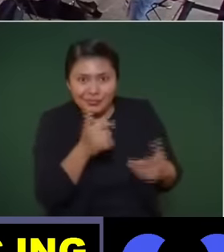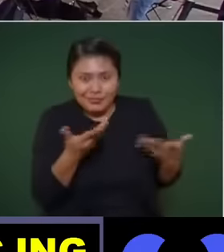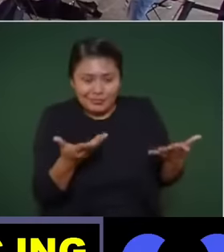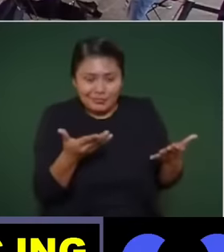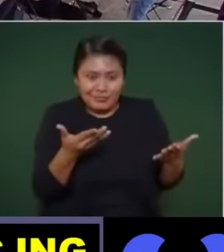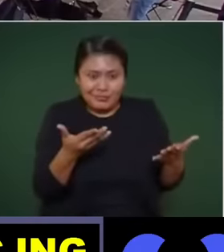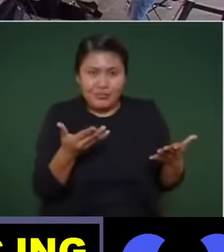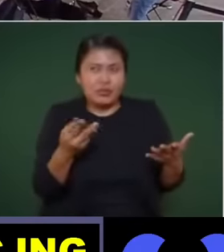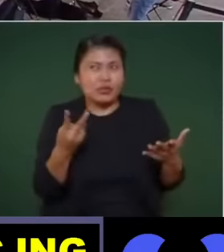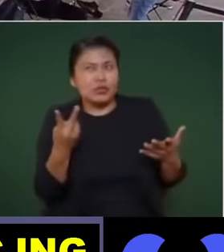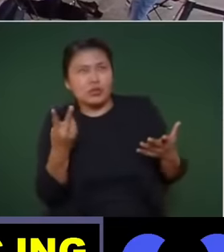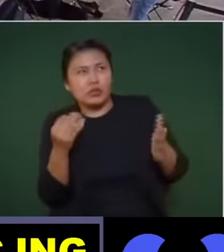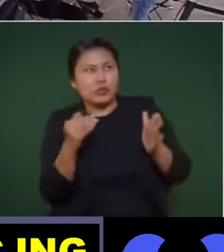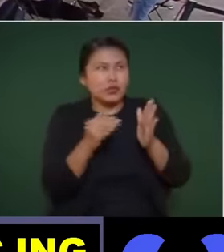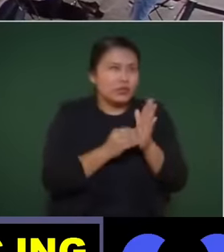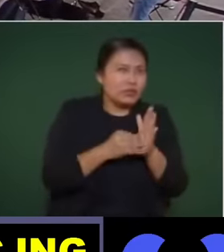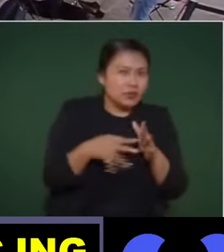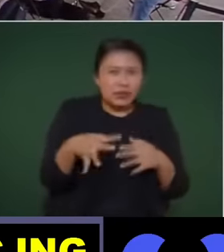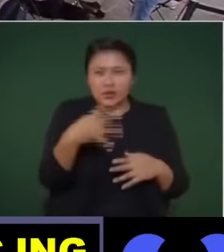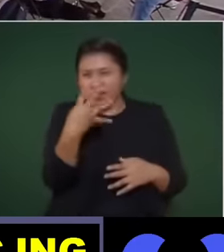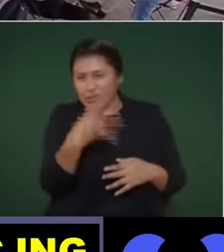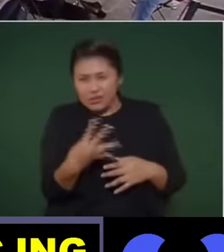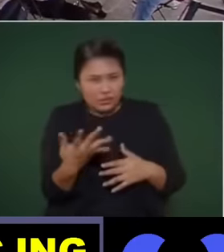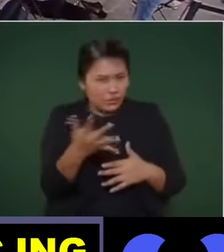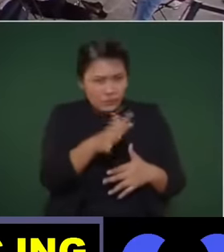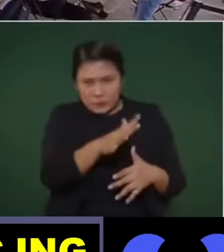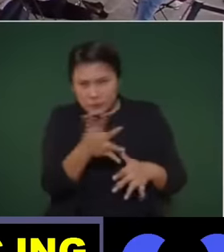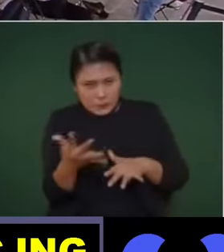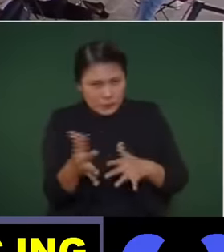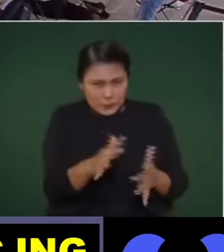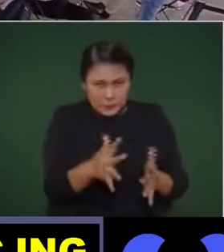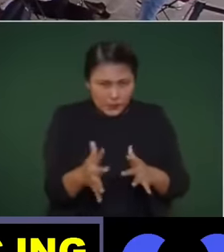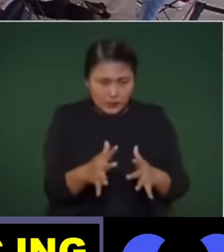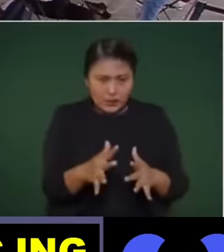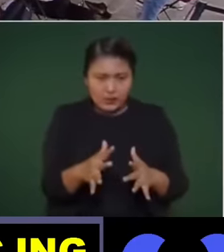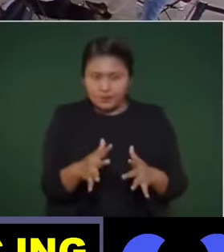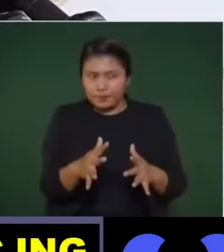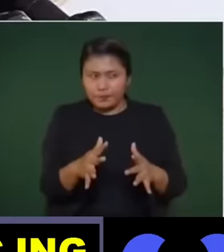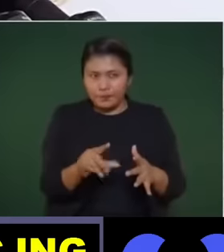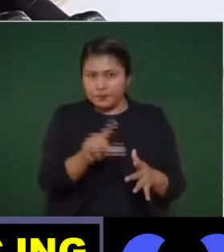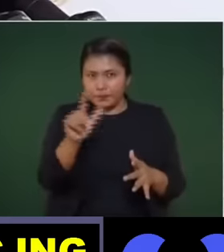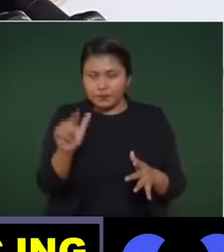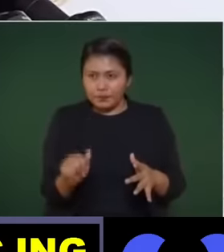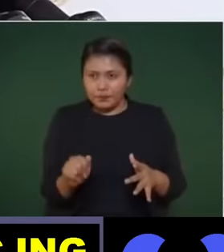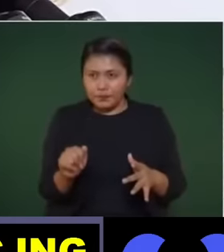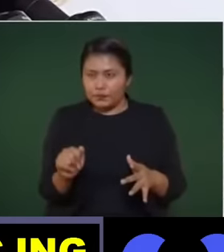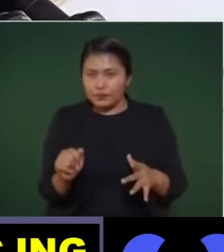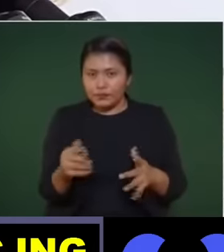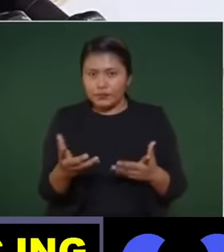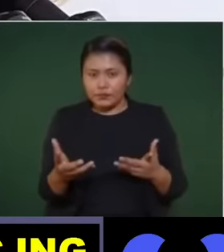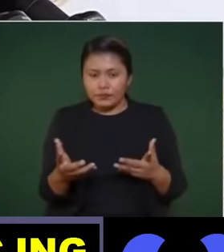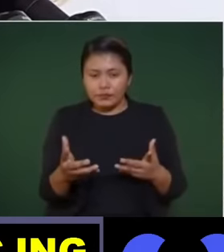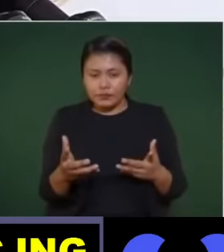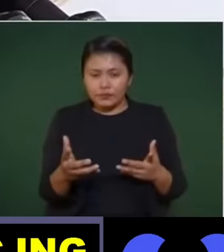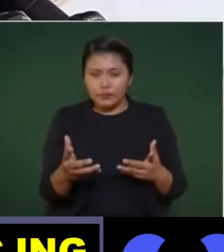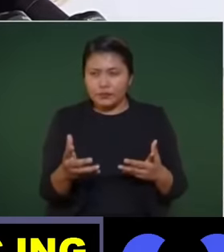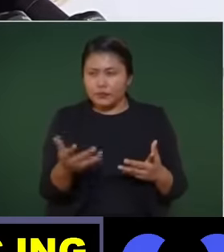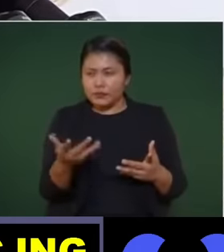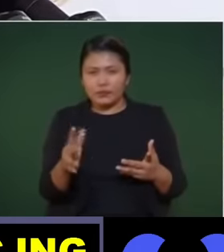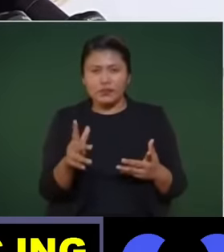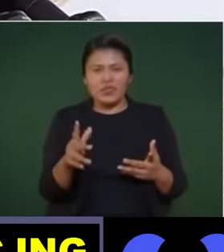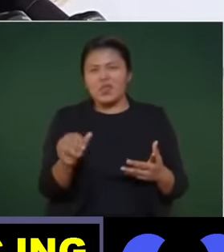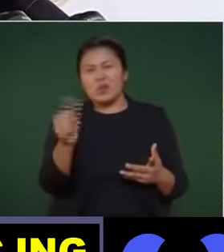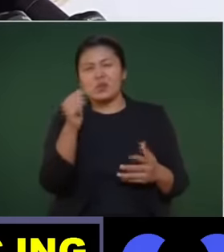en el dos mil catorce y después en otro